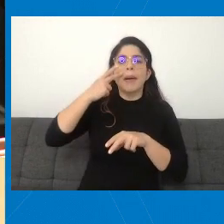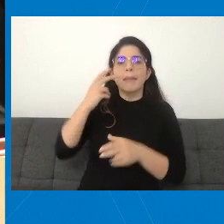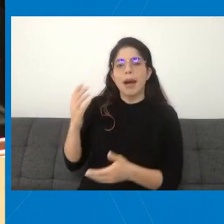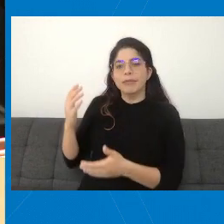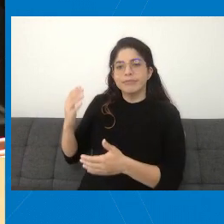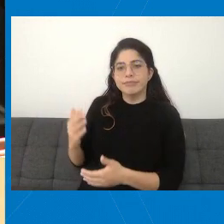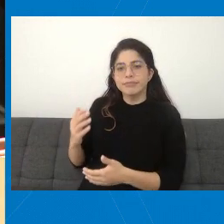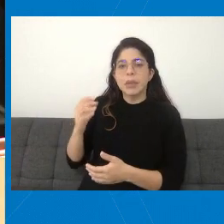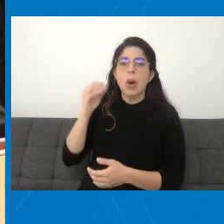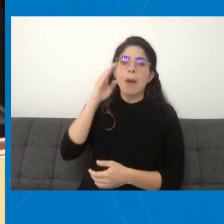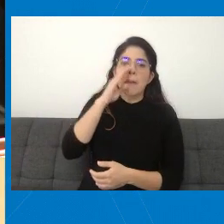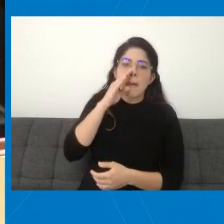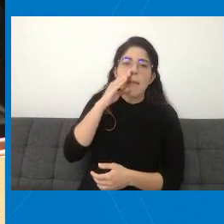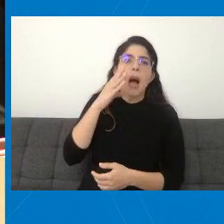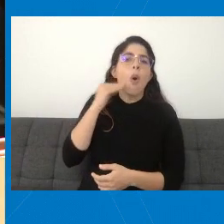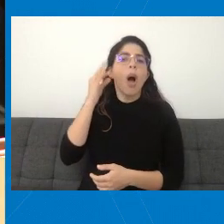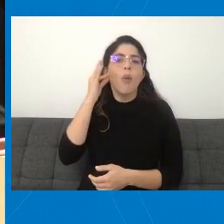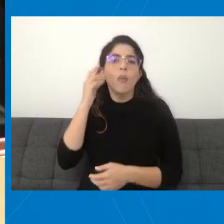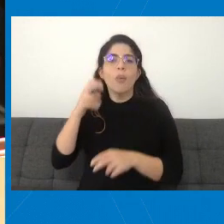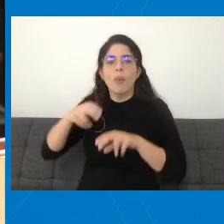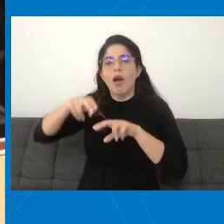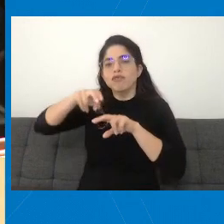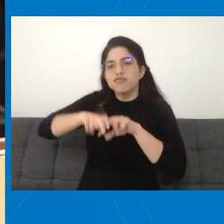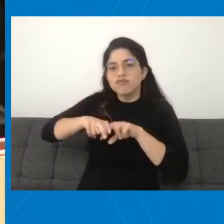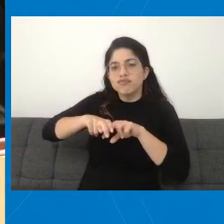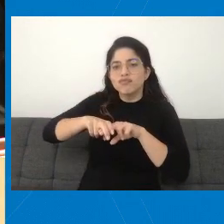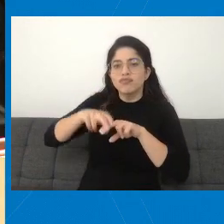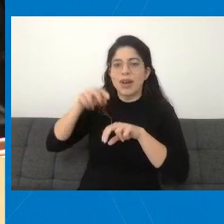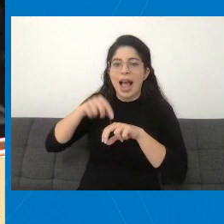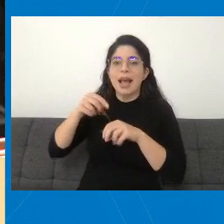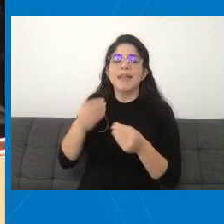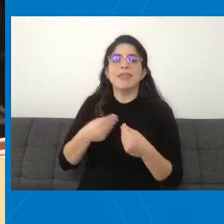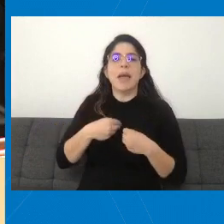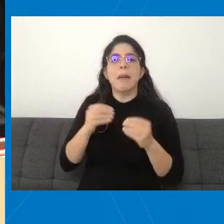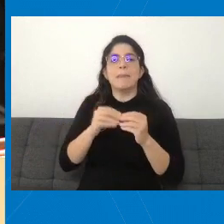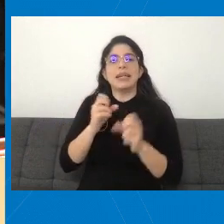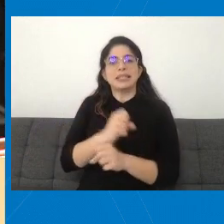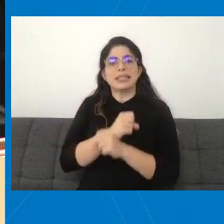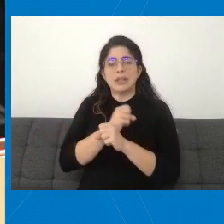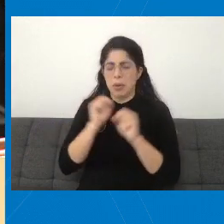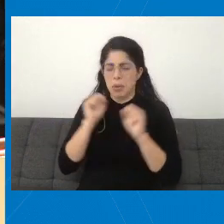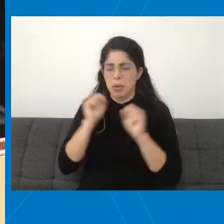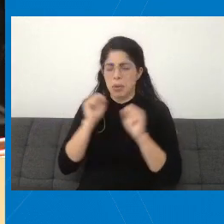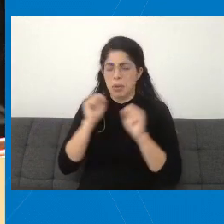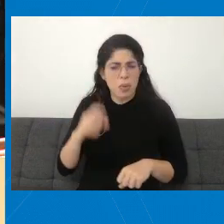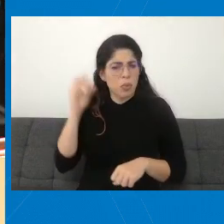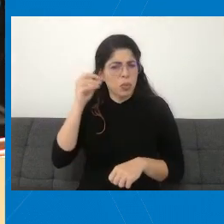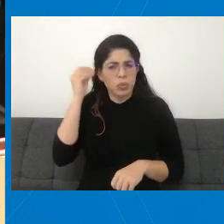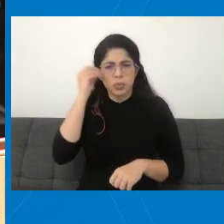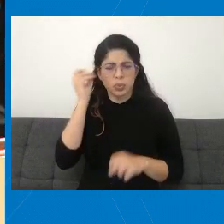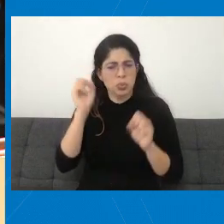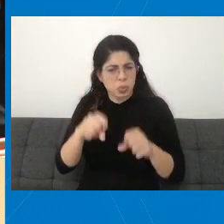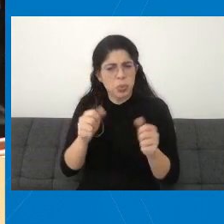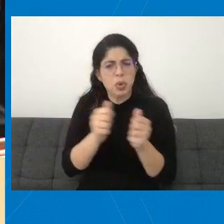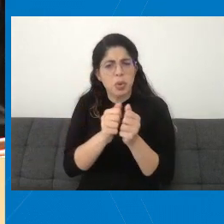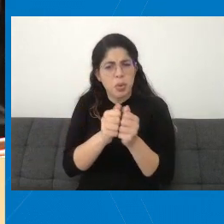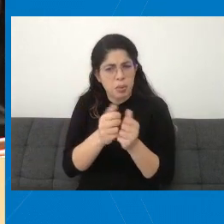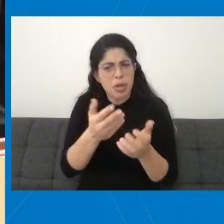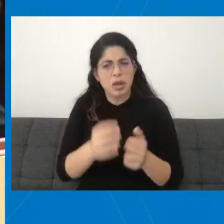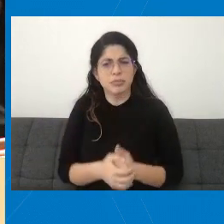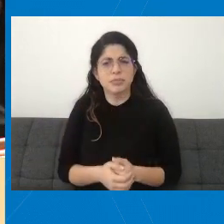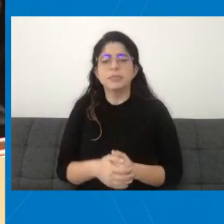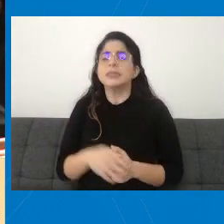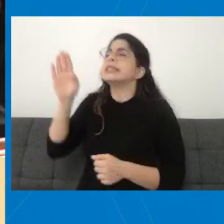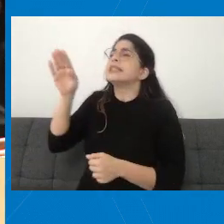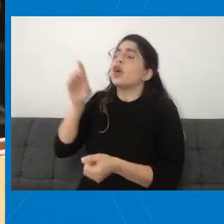regazo de su mamá o de la abuelita, ¿verdad? Siempre la persona que le dé más seguridad, por supuesto que lo puede acompañar. Doctora,